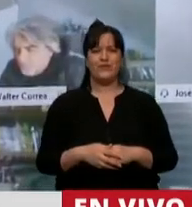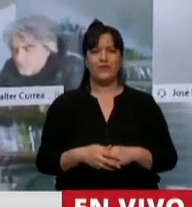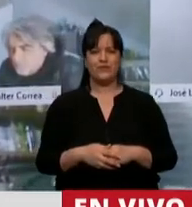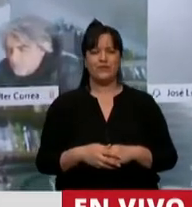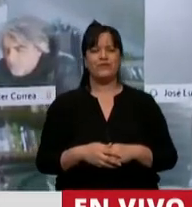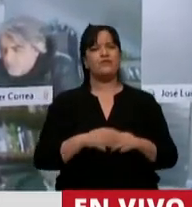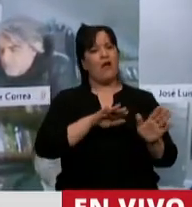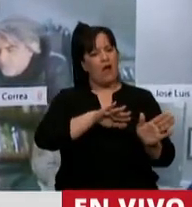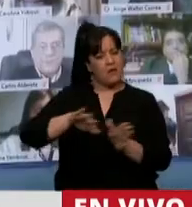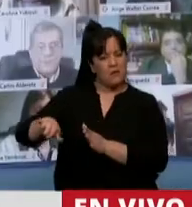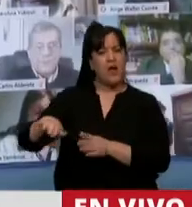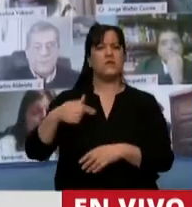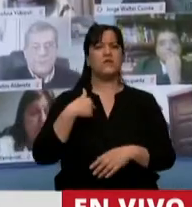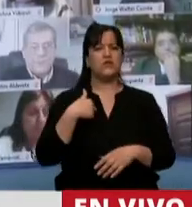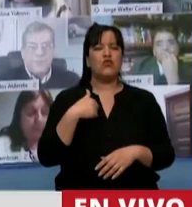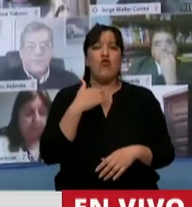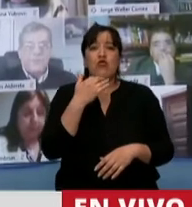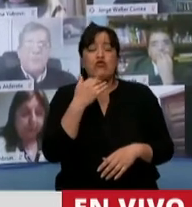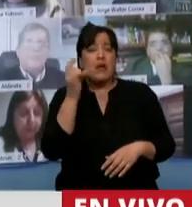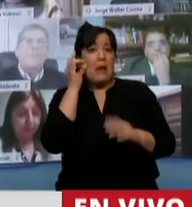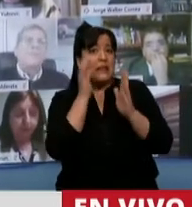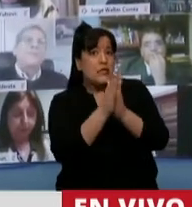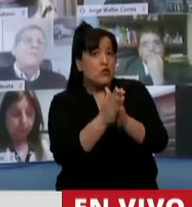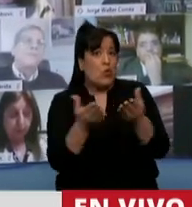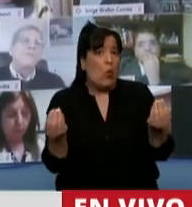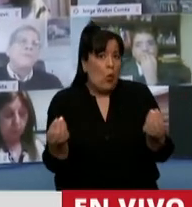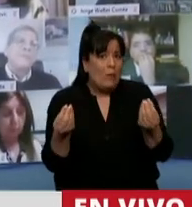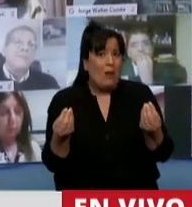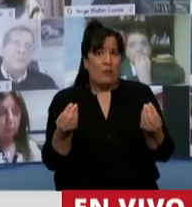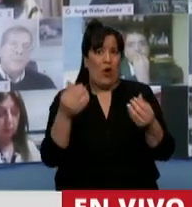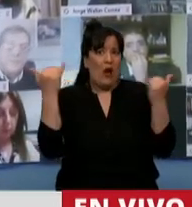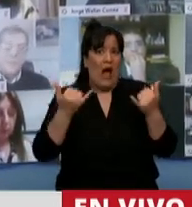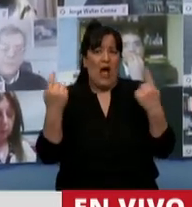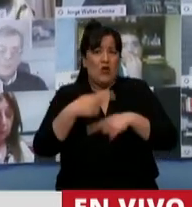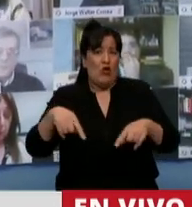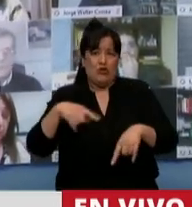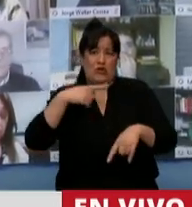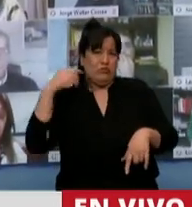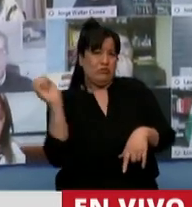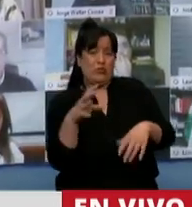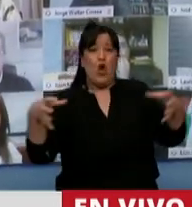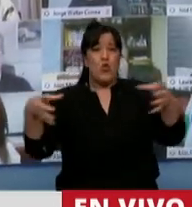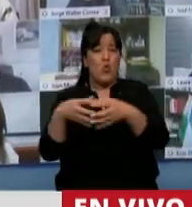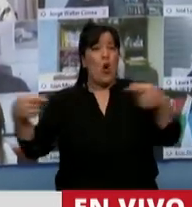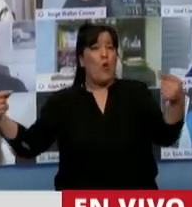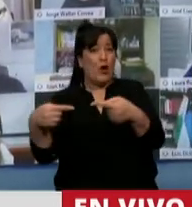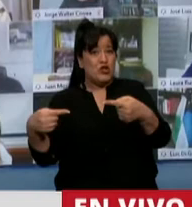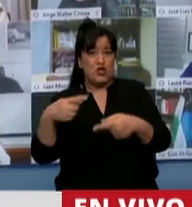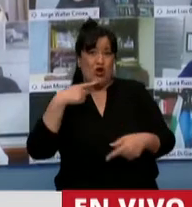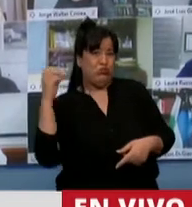Por otra parte, señor Presidente, no sé si pedirle disculpas por todos los agravios que ha tenido de la oposición. Serían ellos